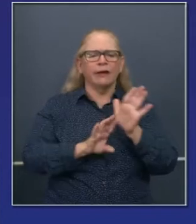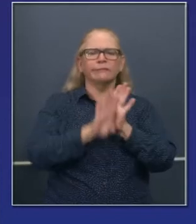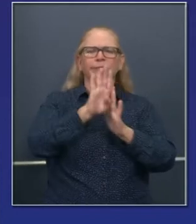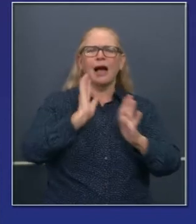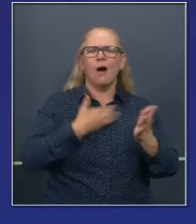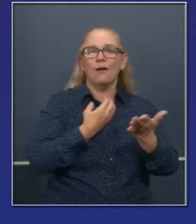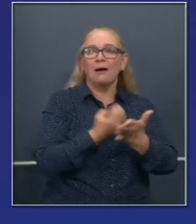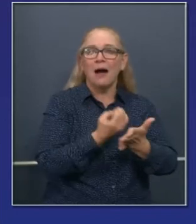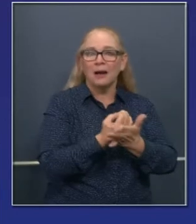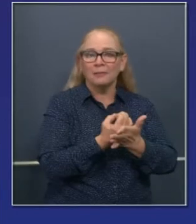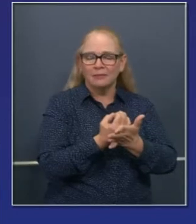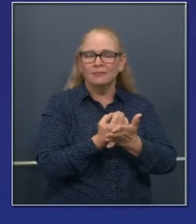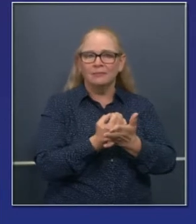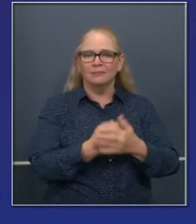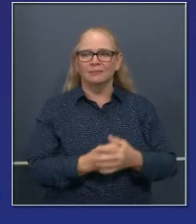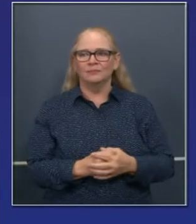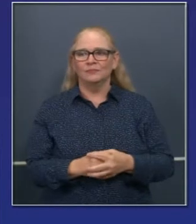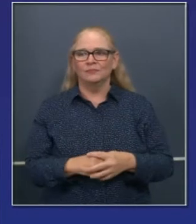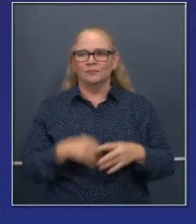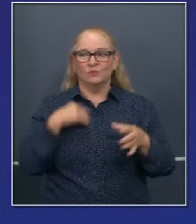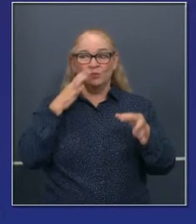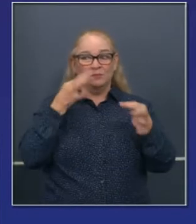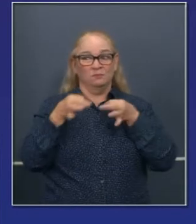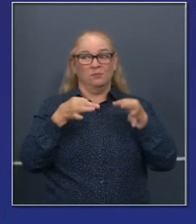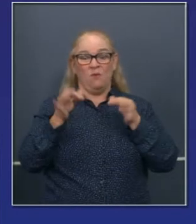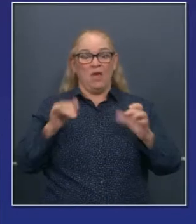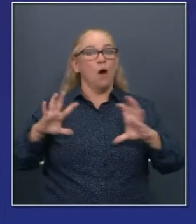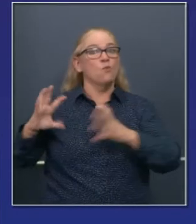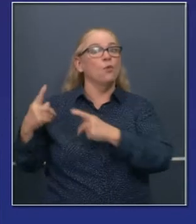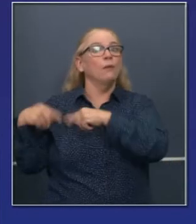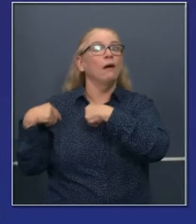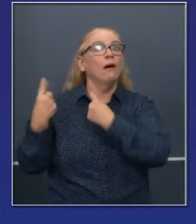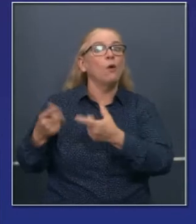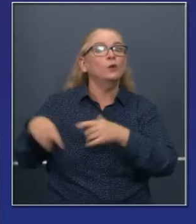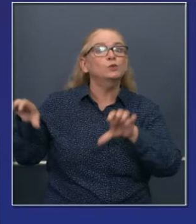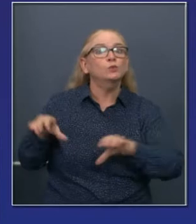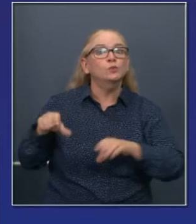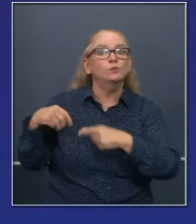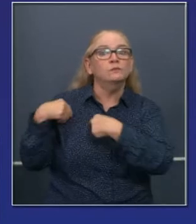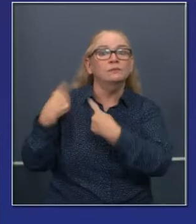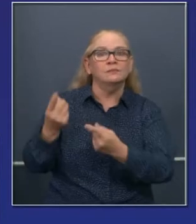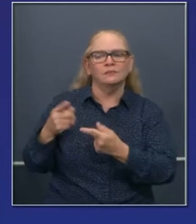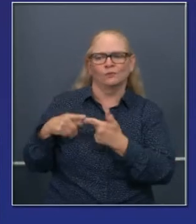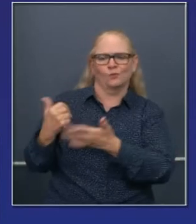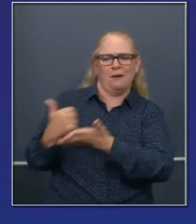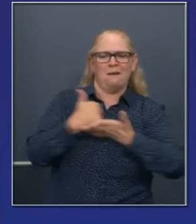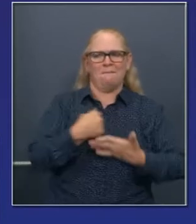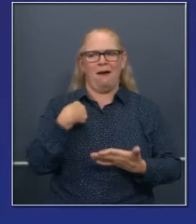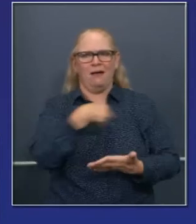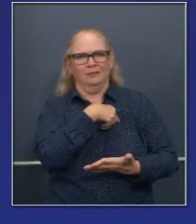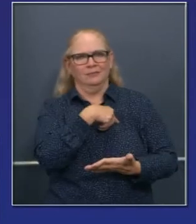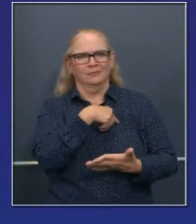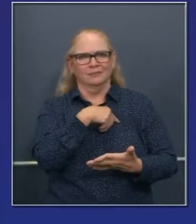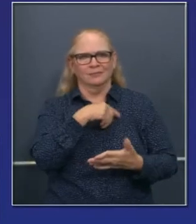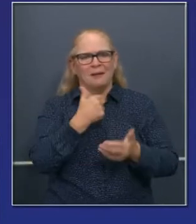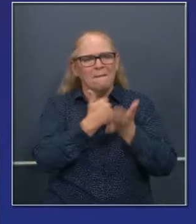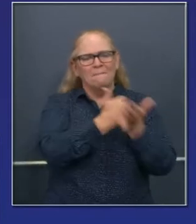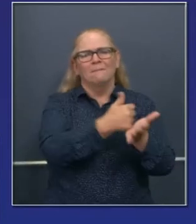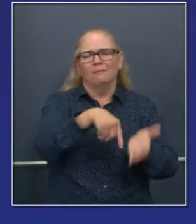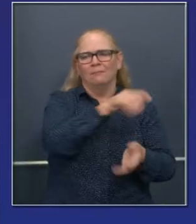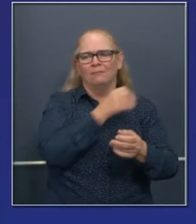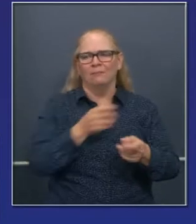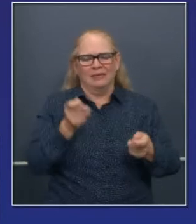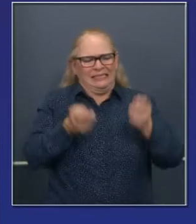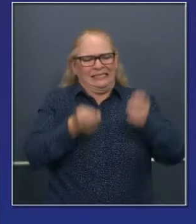trabajo que ellos han estado haciendo en los últimos meses, particularmente ayudándonos a nuestro sector y las guías